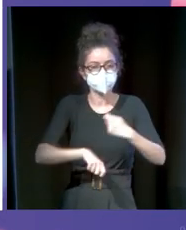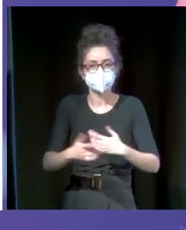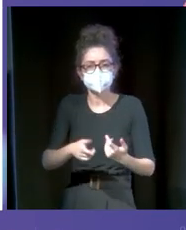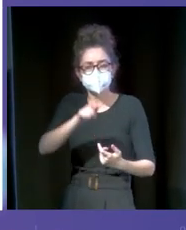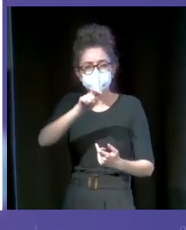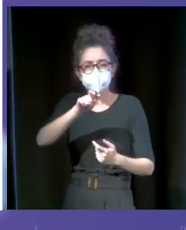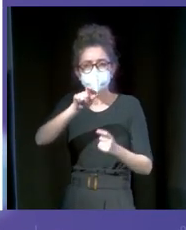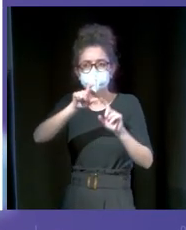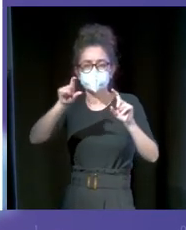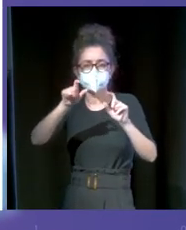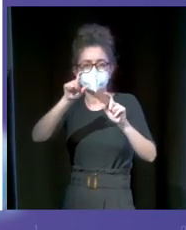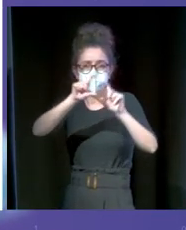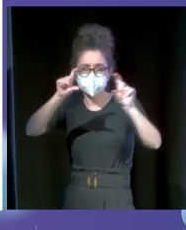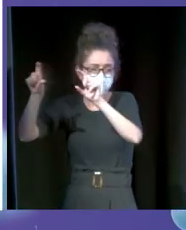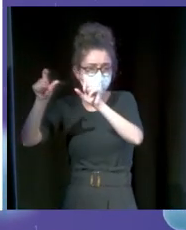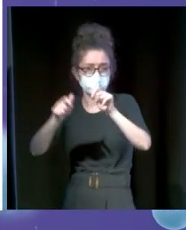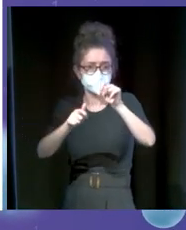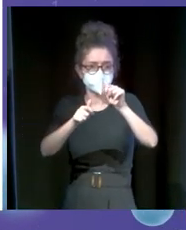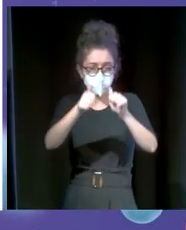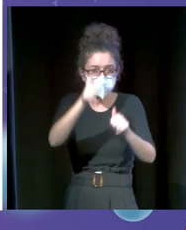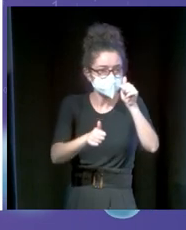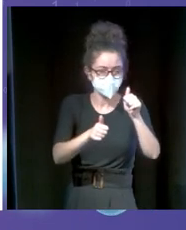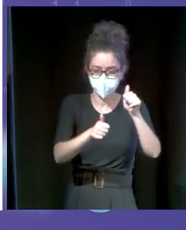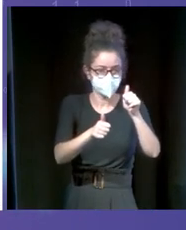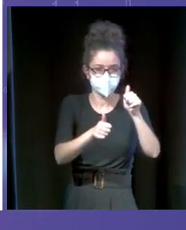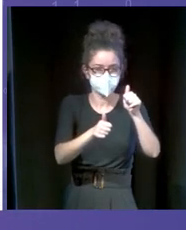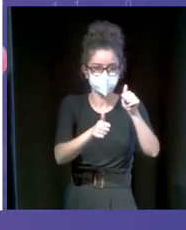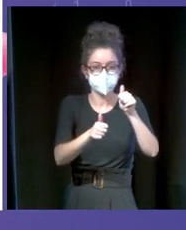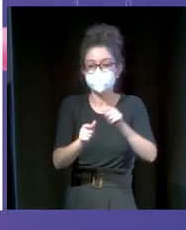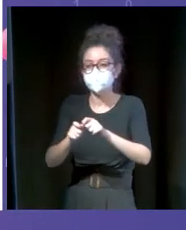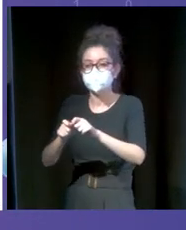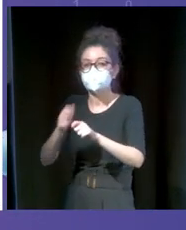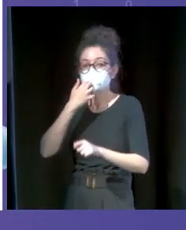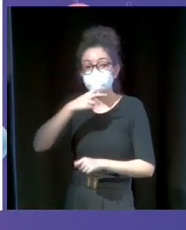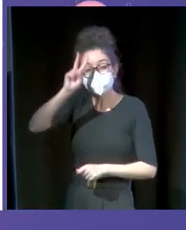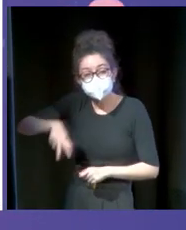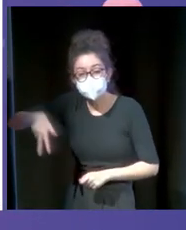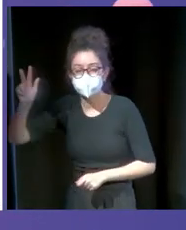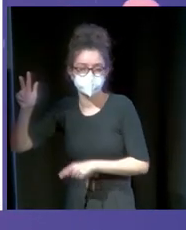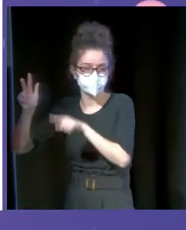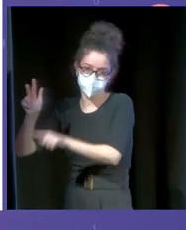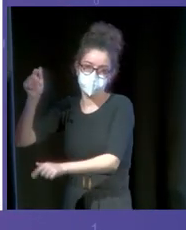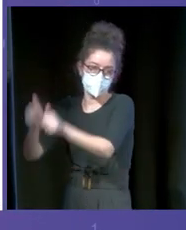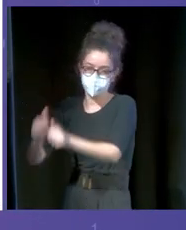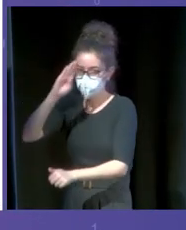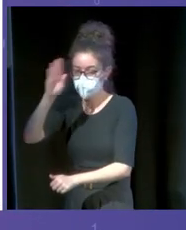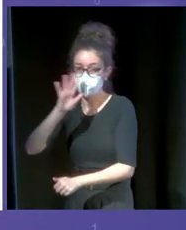ninguno de las tiqueteras actuales, sino que nuestro competidor directo es Netflix, que es el que hace que no salgamos de casa.